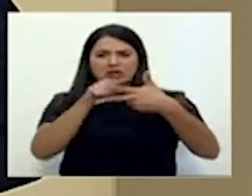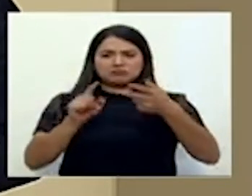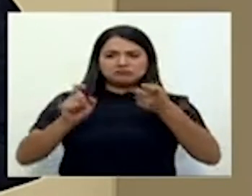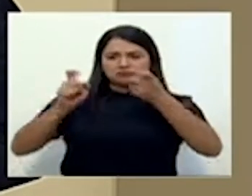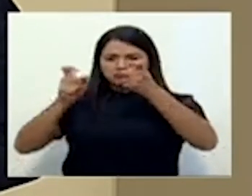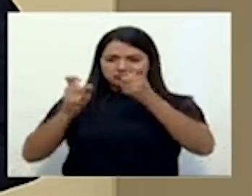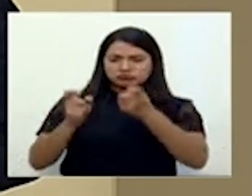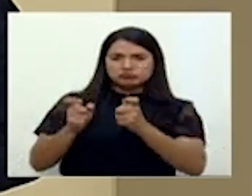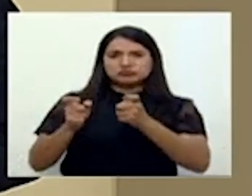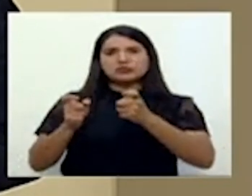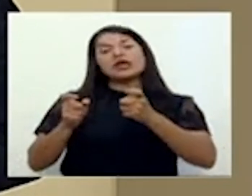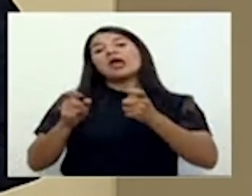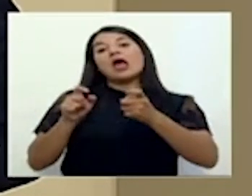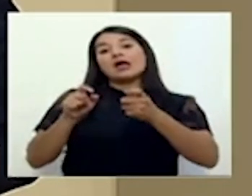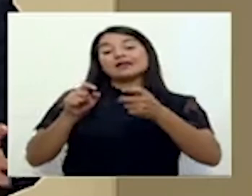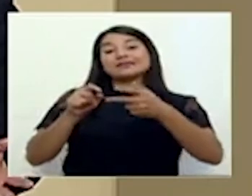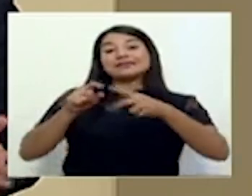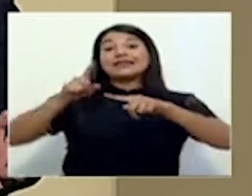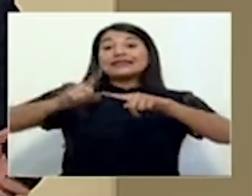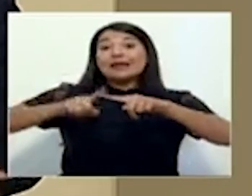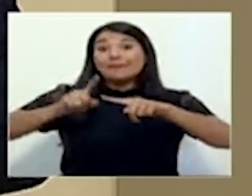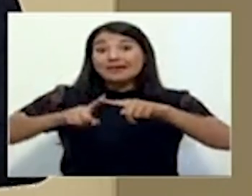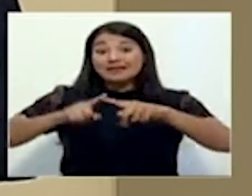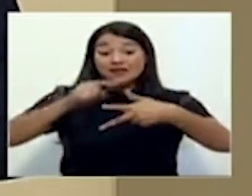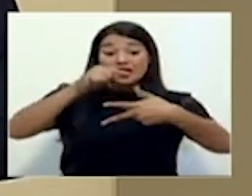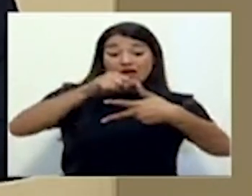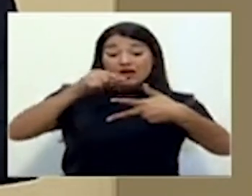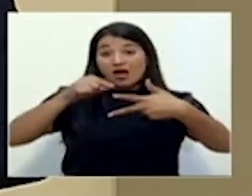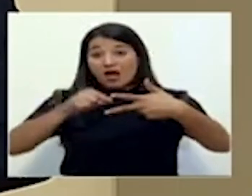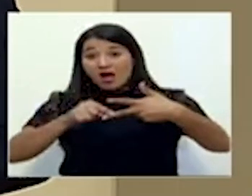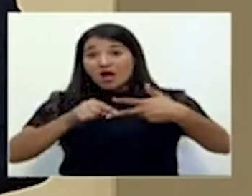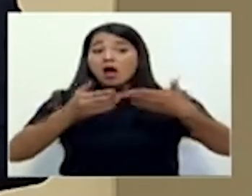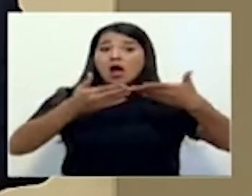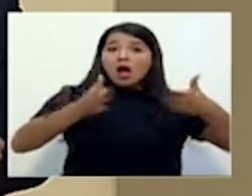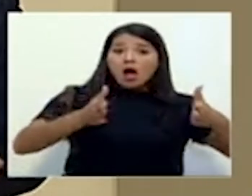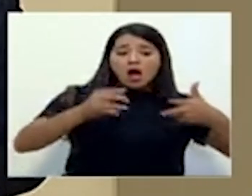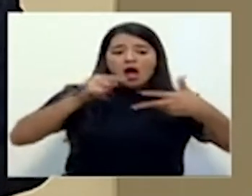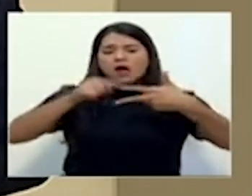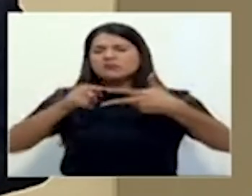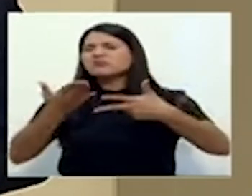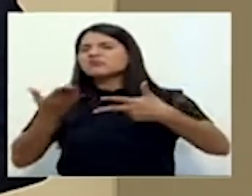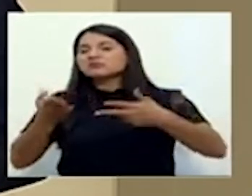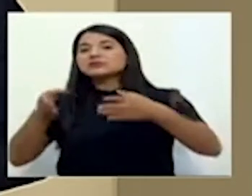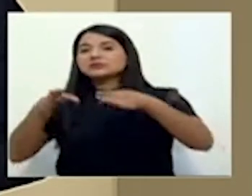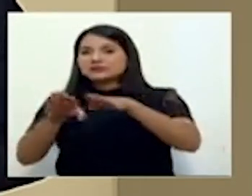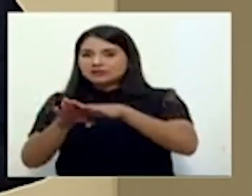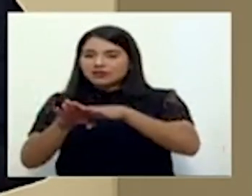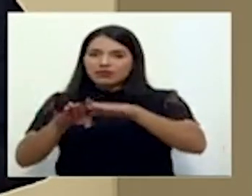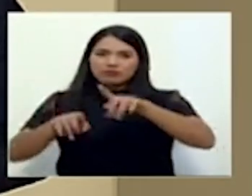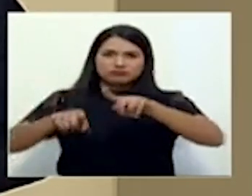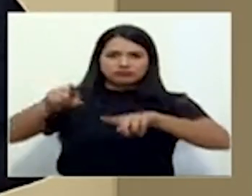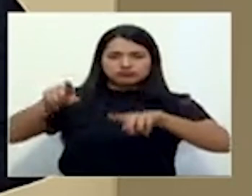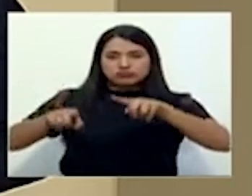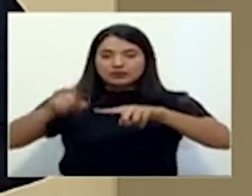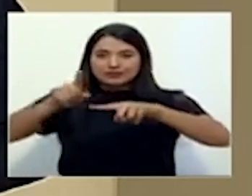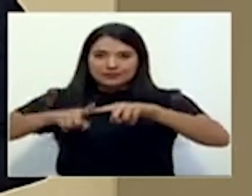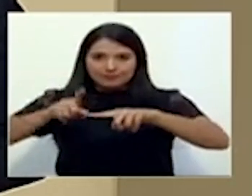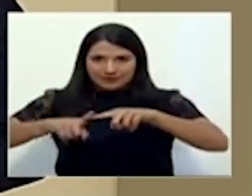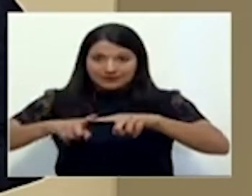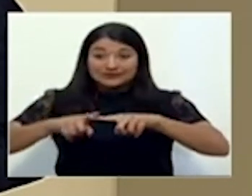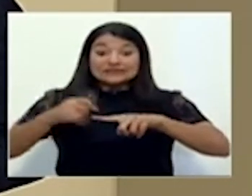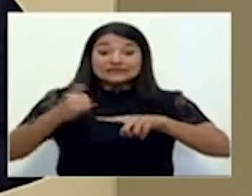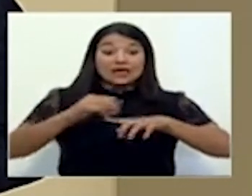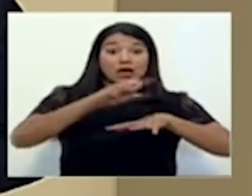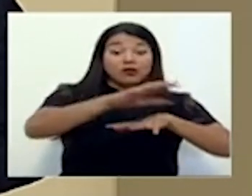apertura de actividades, dependiendo de si estamos en fase de cierre o en fase de apertura y si es un cantón naranja o